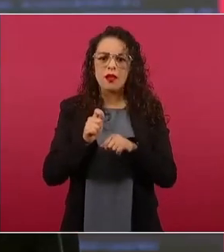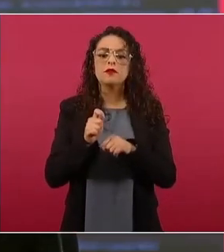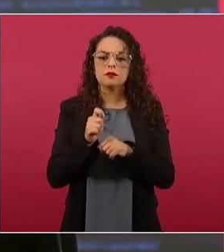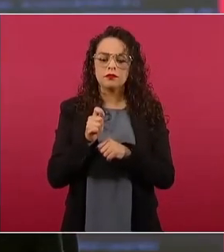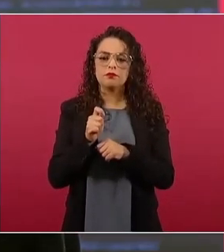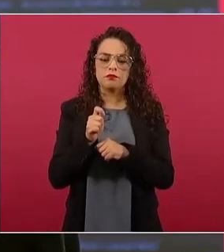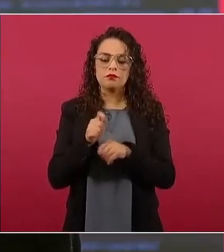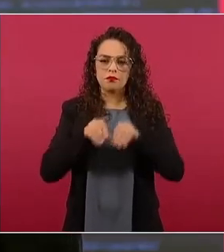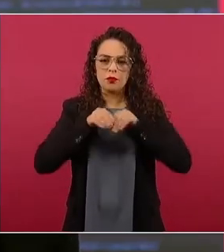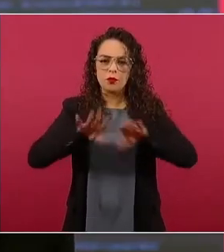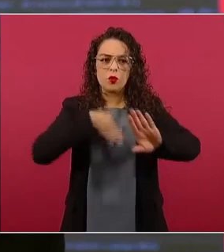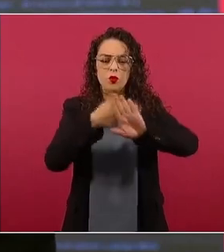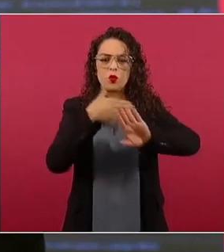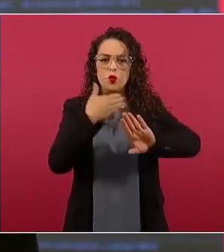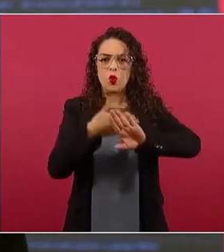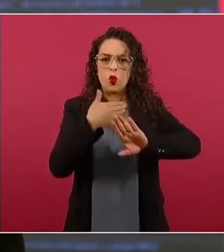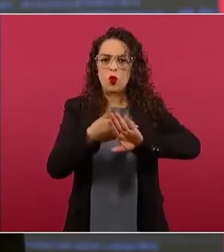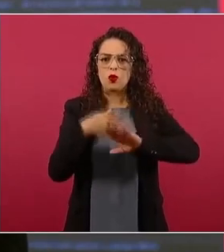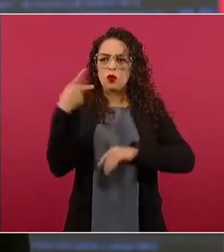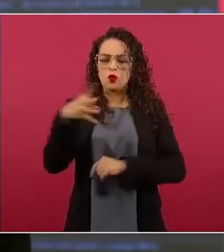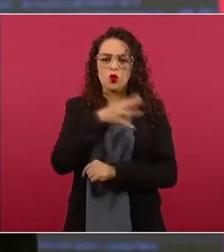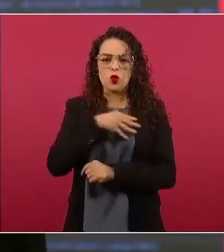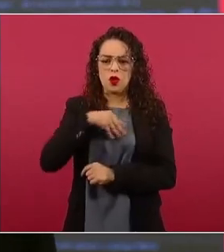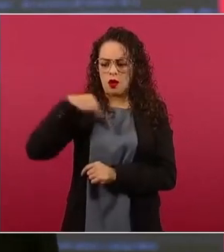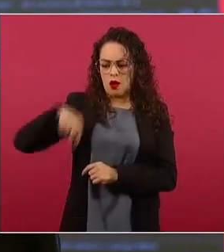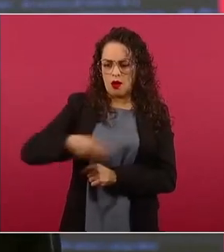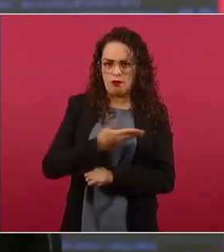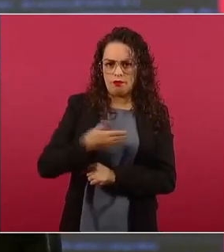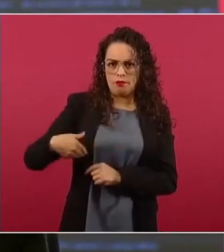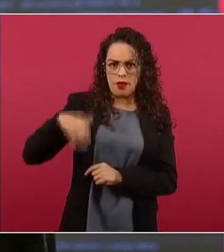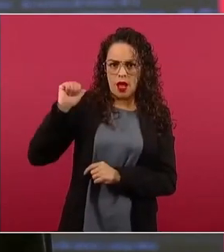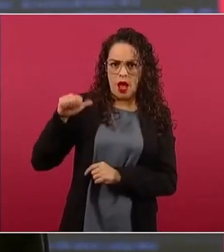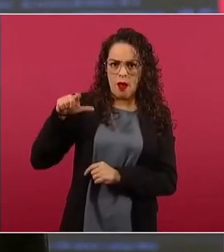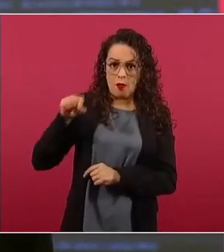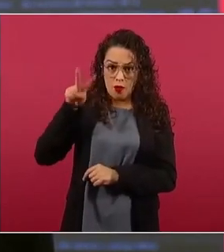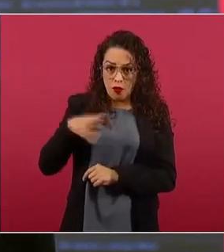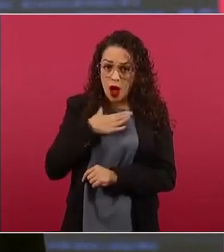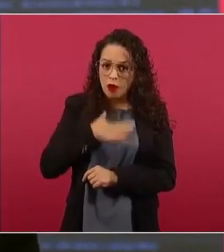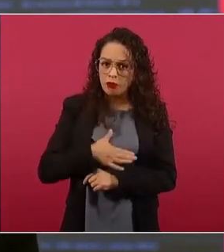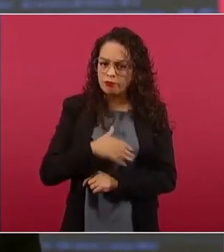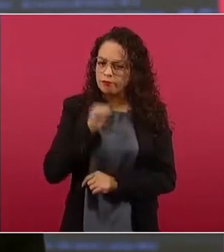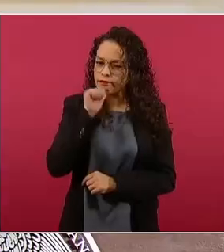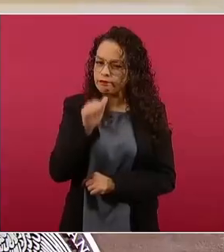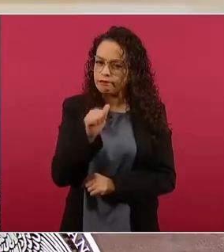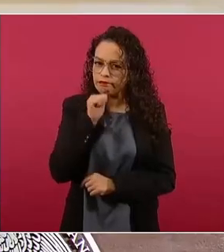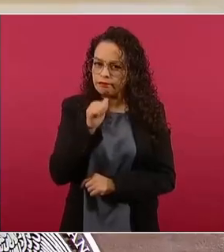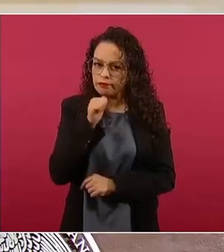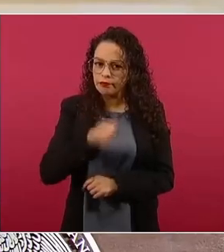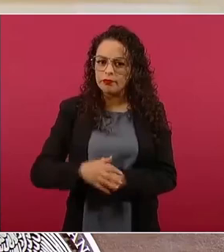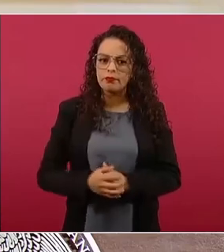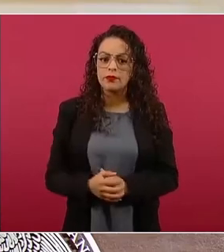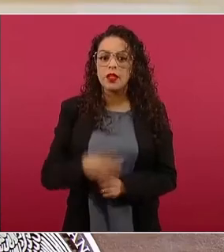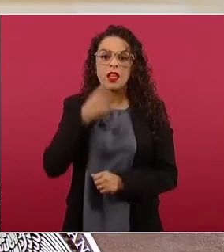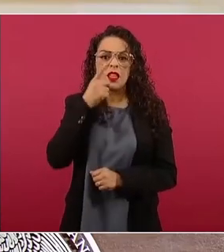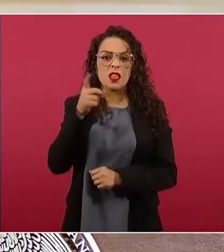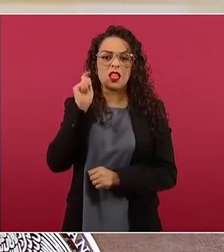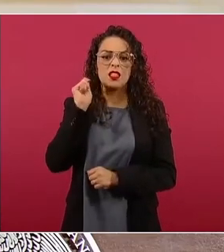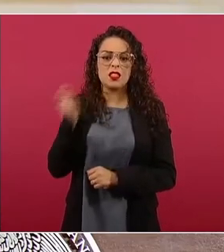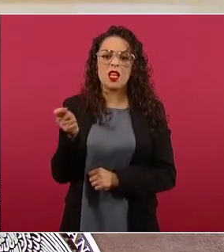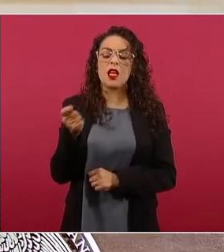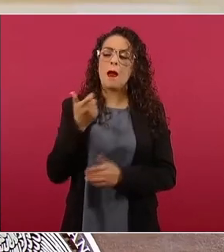al hijo del presidente de la República. Ha sido una campaña orquestada con granjas de cuentas pagadas,